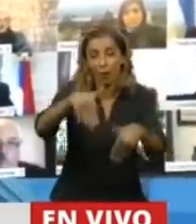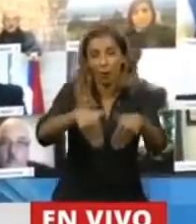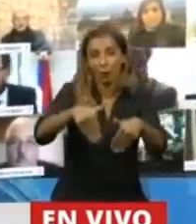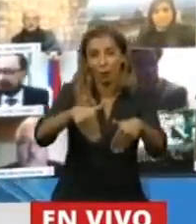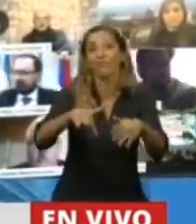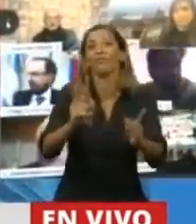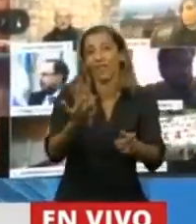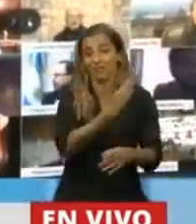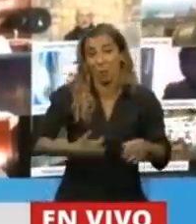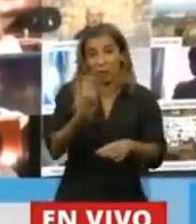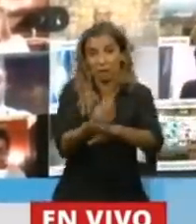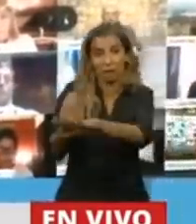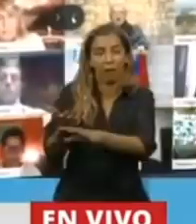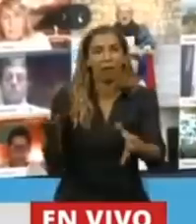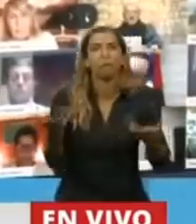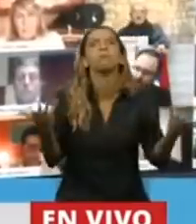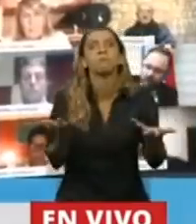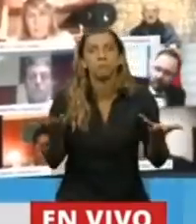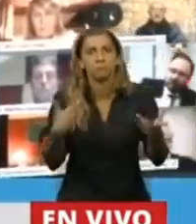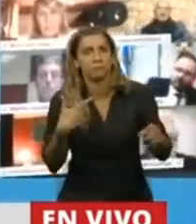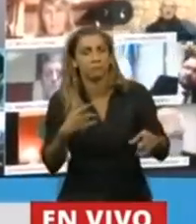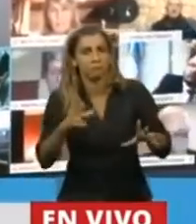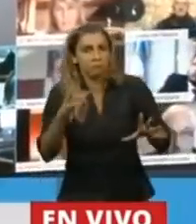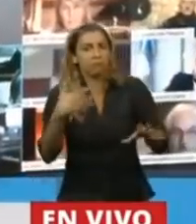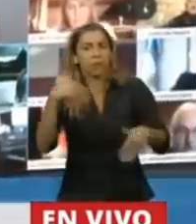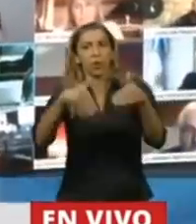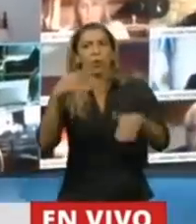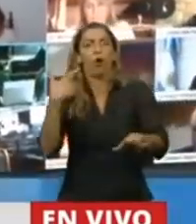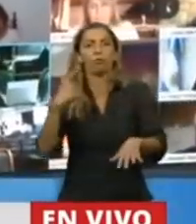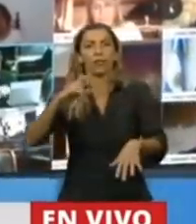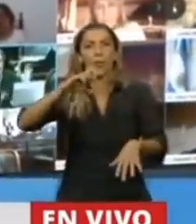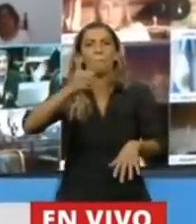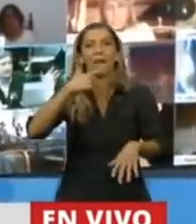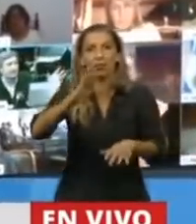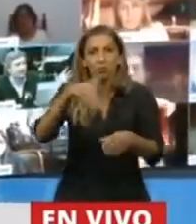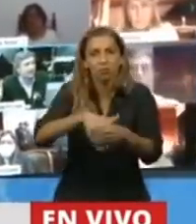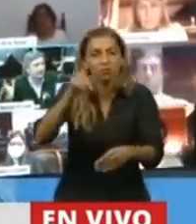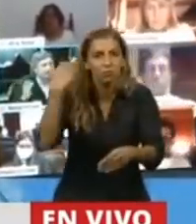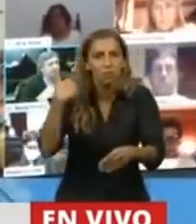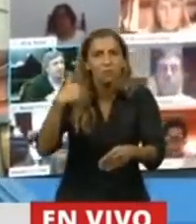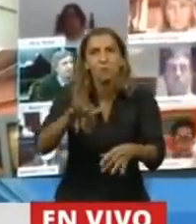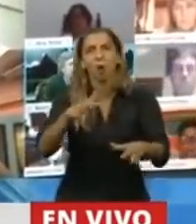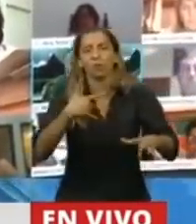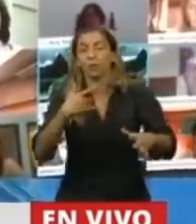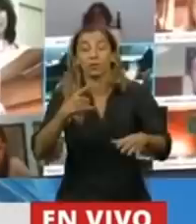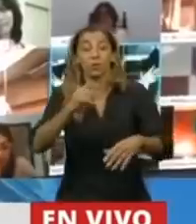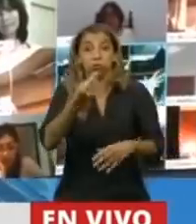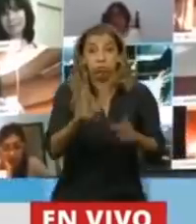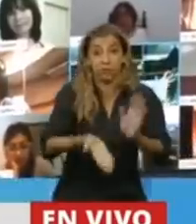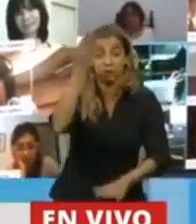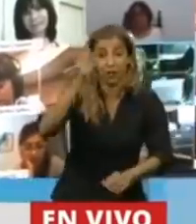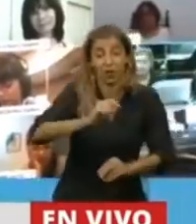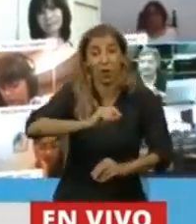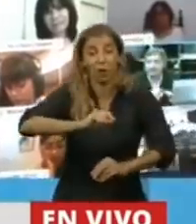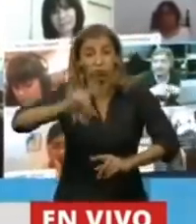el presidente por poco incendiaba el país y disparaba todas las variables económicas y la gente empezaba a retirar el dinero.